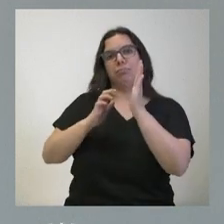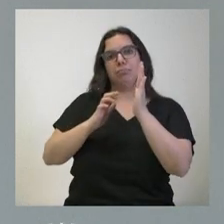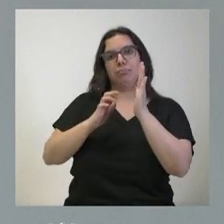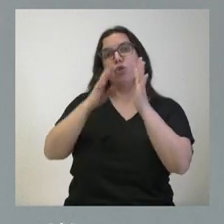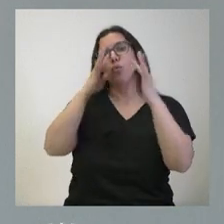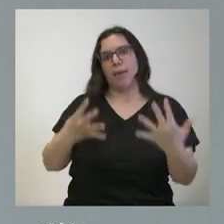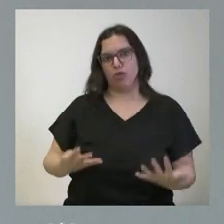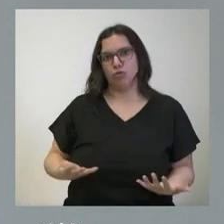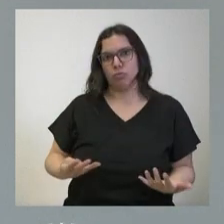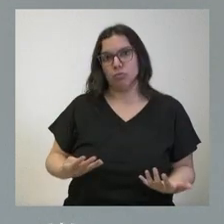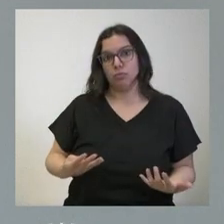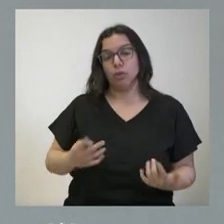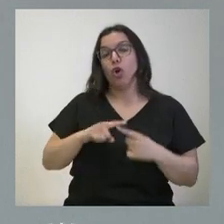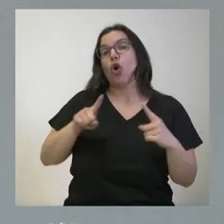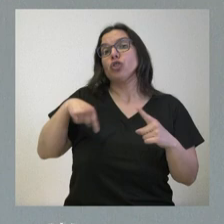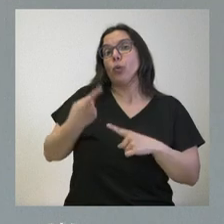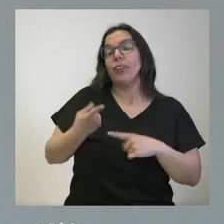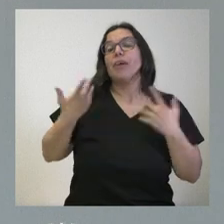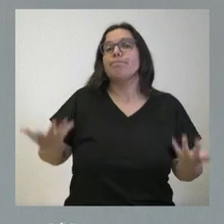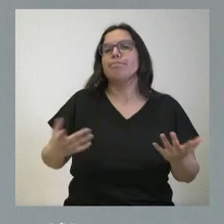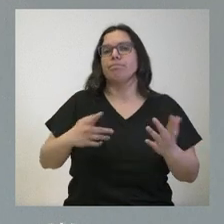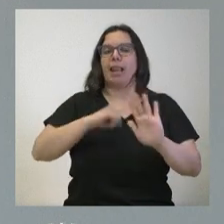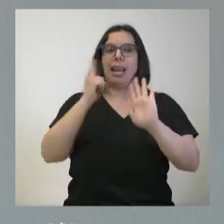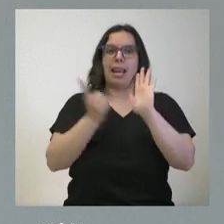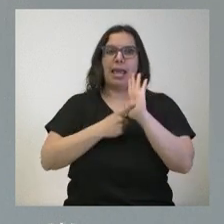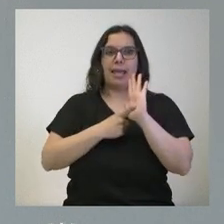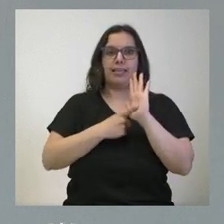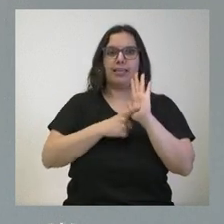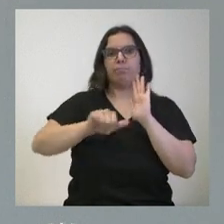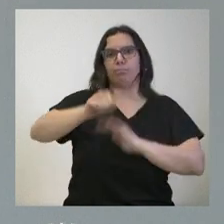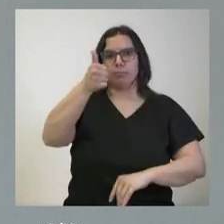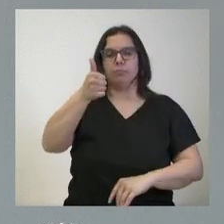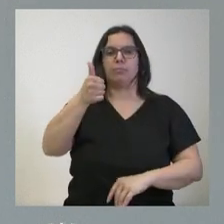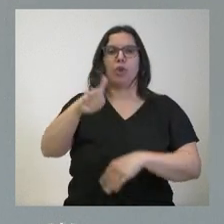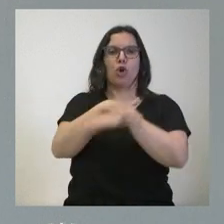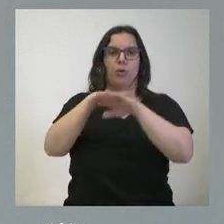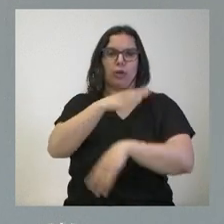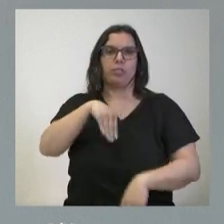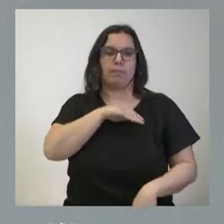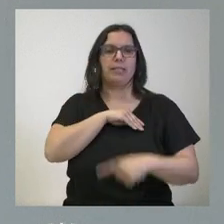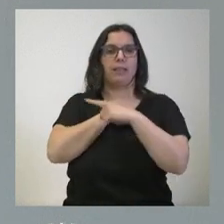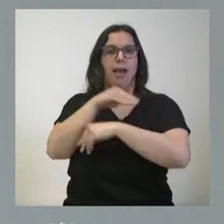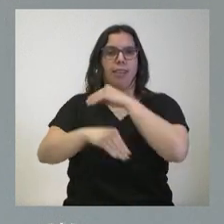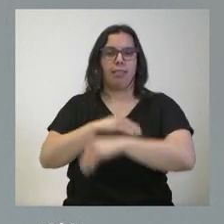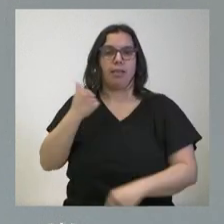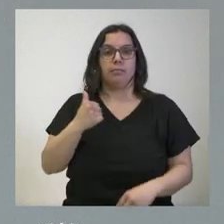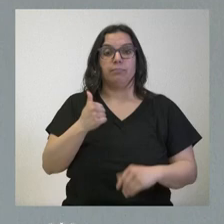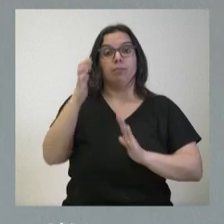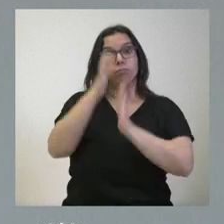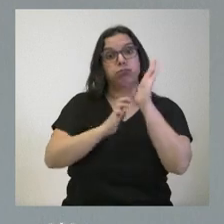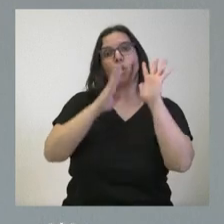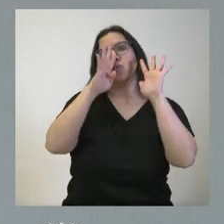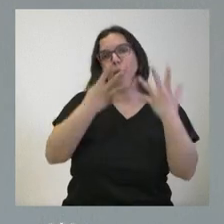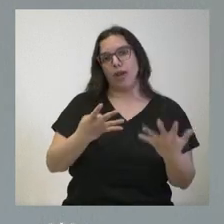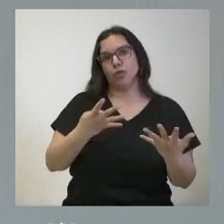como consecuencia de esta ley aprobada por el Gobierno de España. Nueve años de